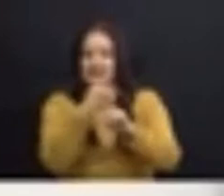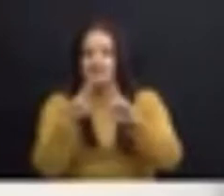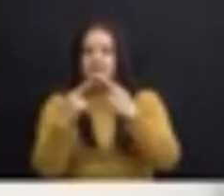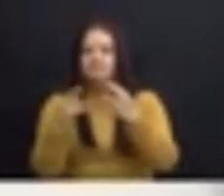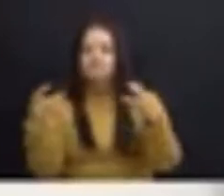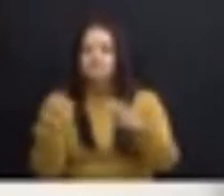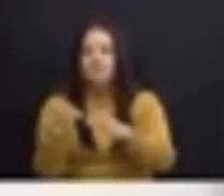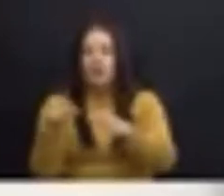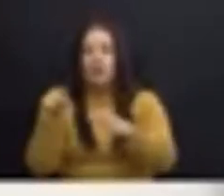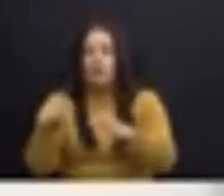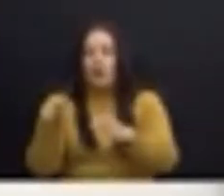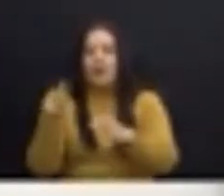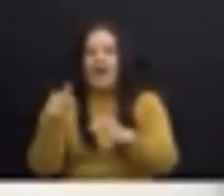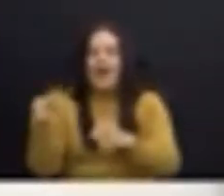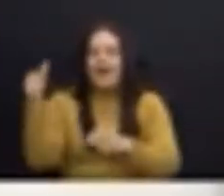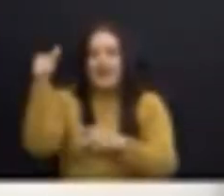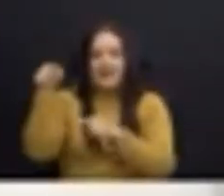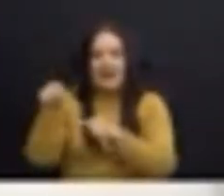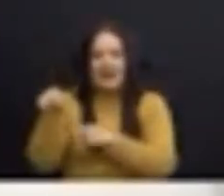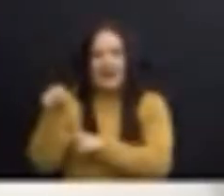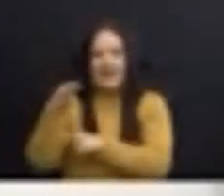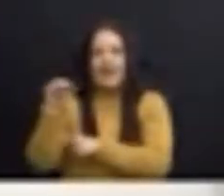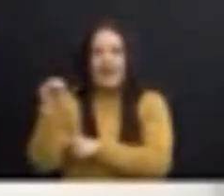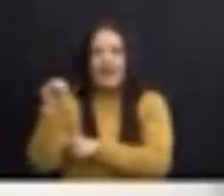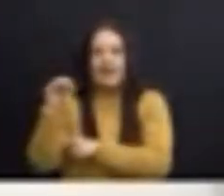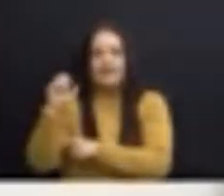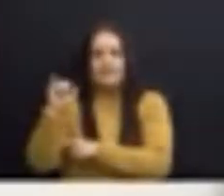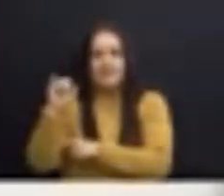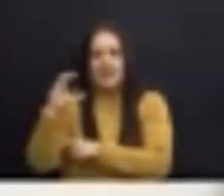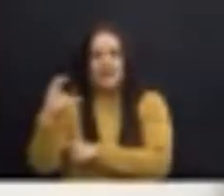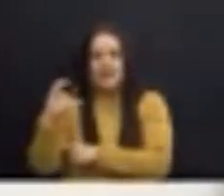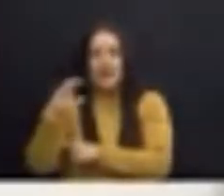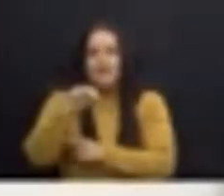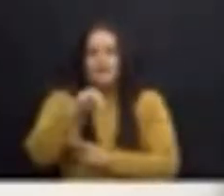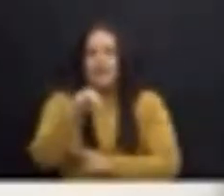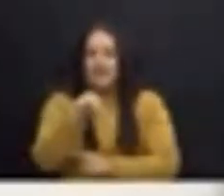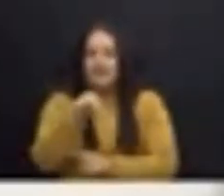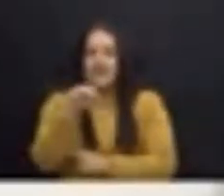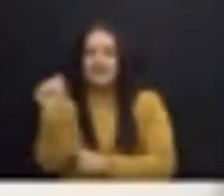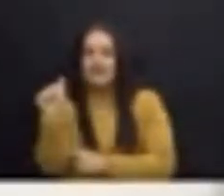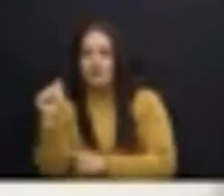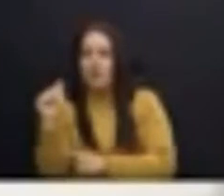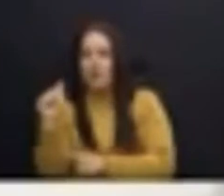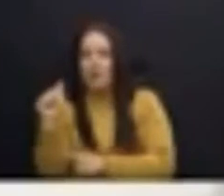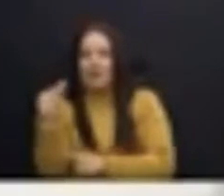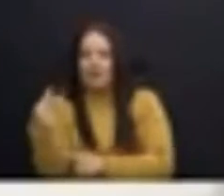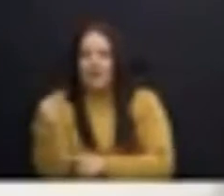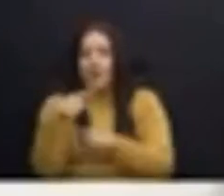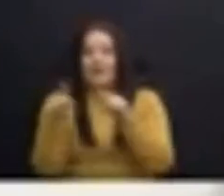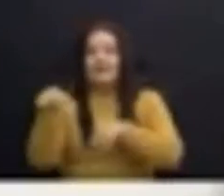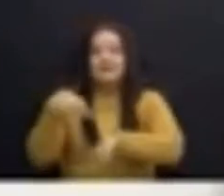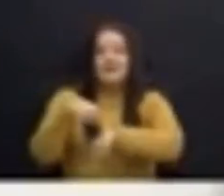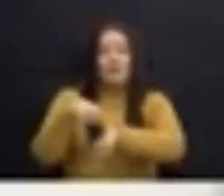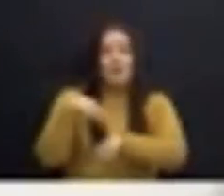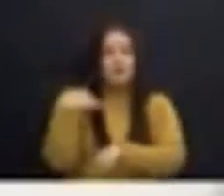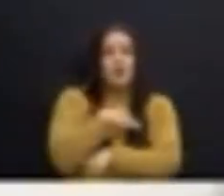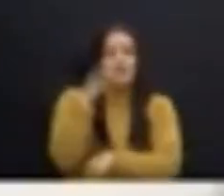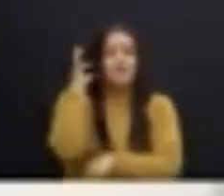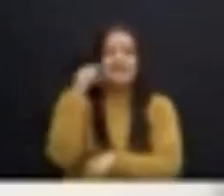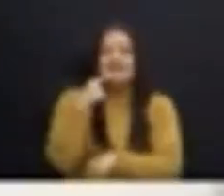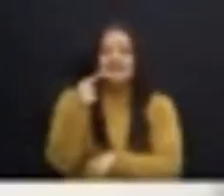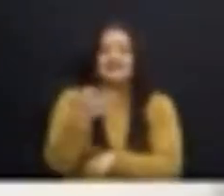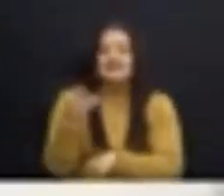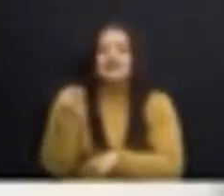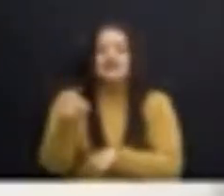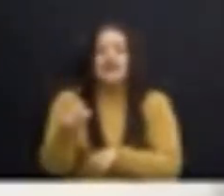entonces jerárquica del MEIC, Maggi Antillón Guerrero, pero en ese momento la ministra aseguró que la sanción